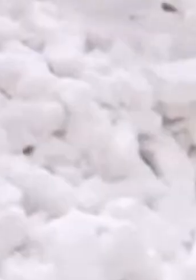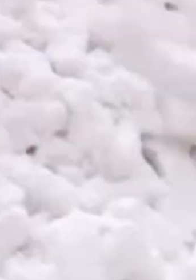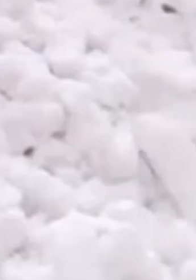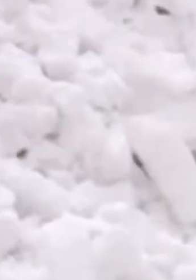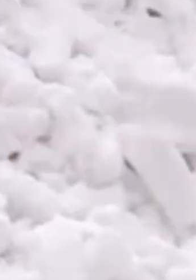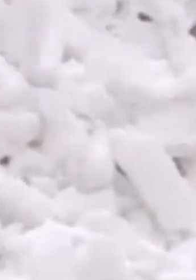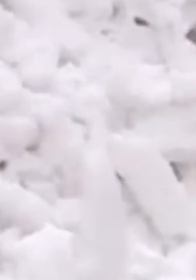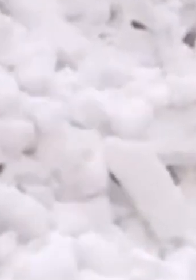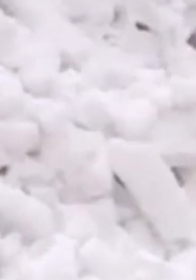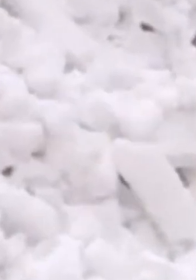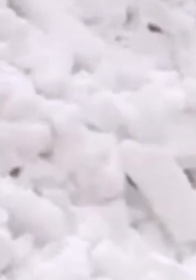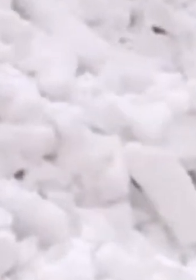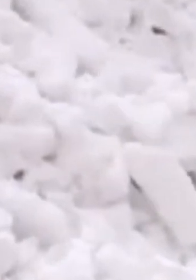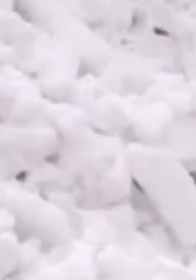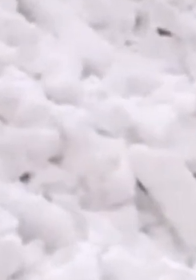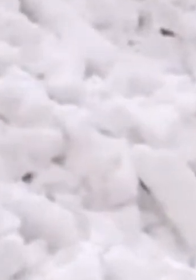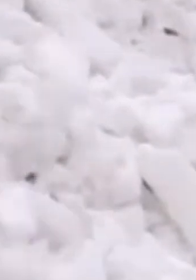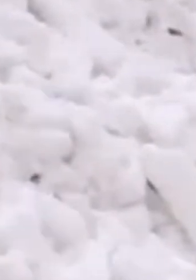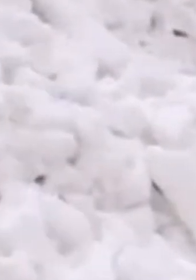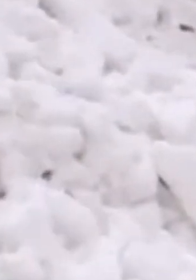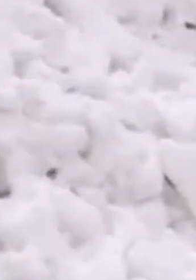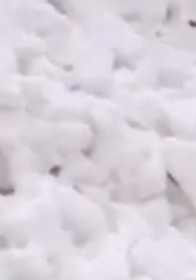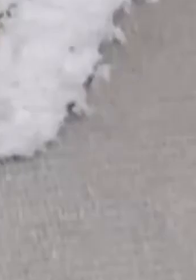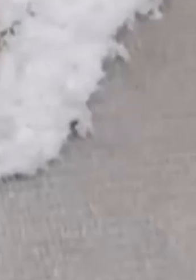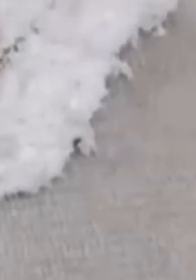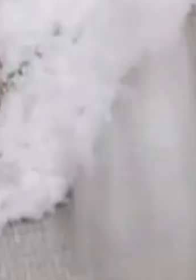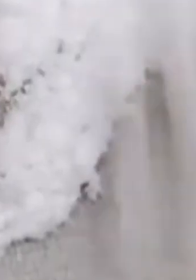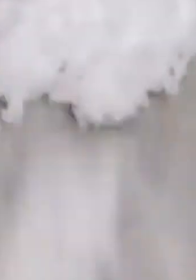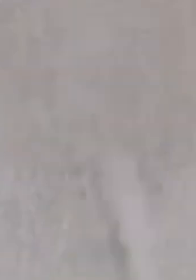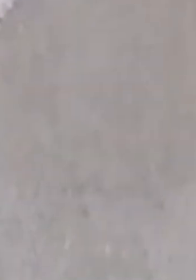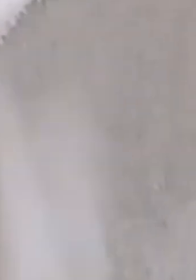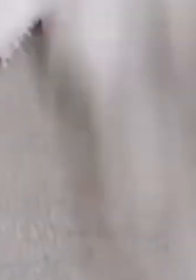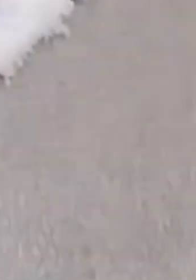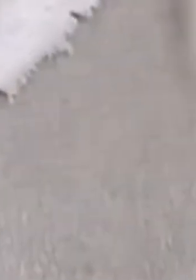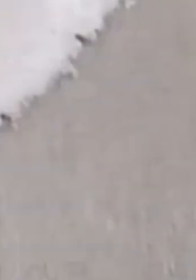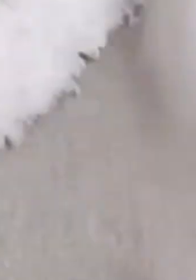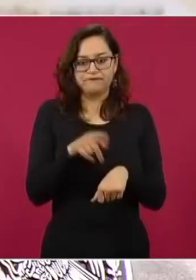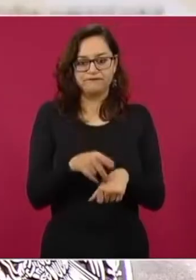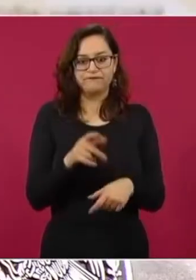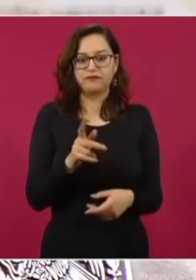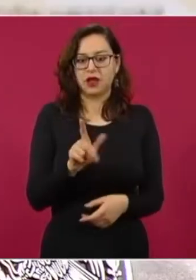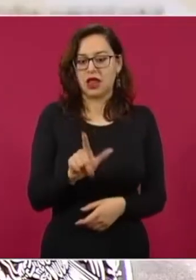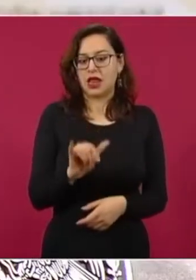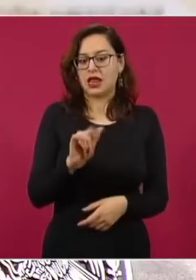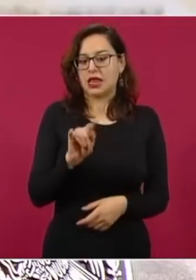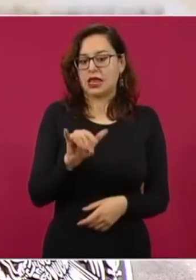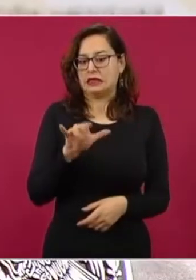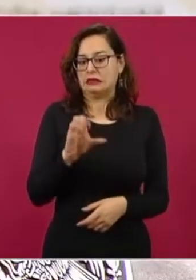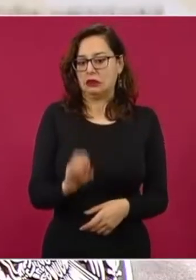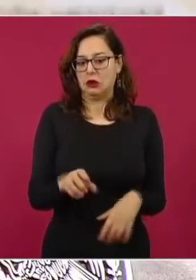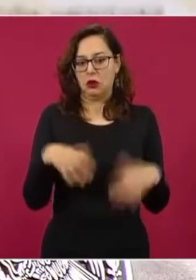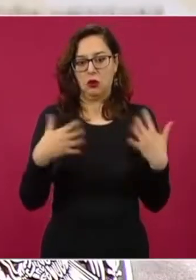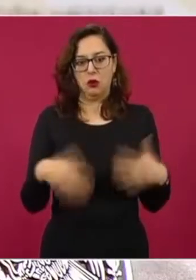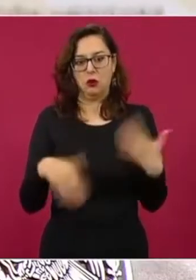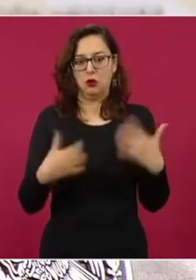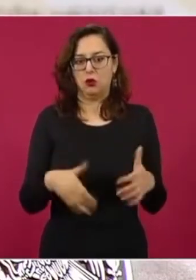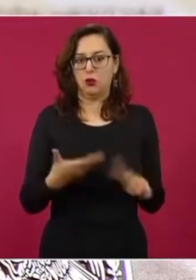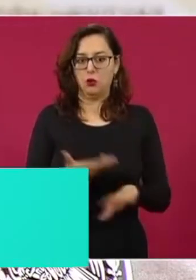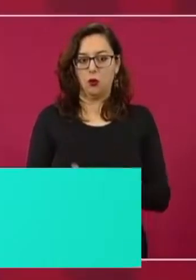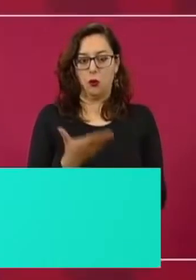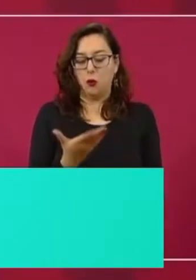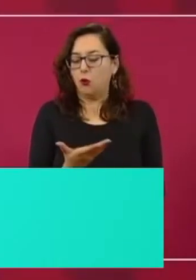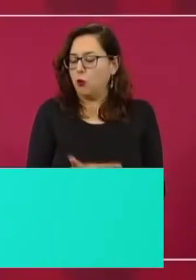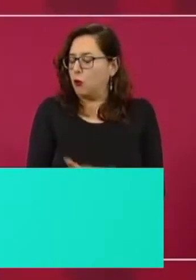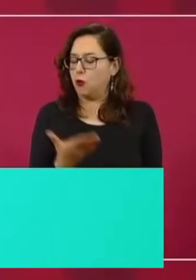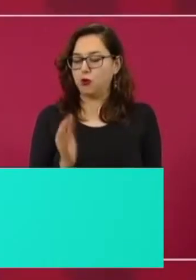consideradas como energías limpias y baratas, pues actualmente no sucede así. ¿Cómo estará la situación del